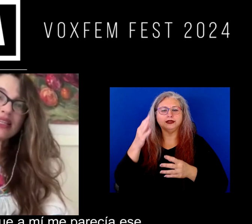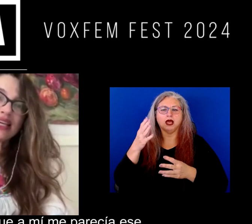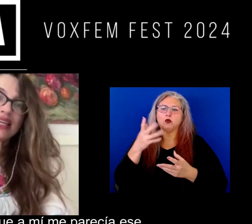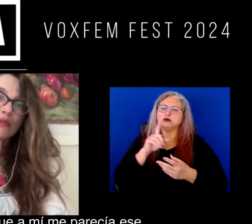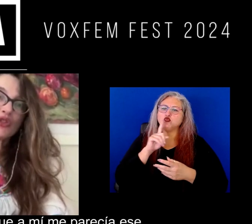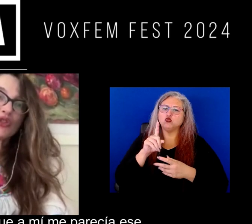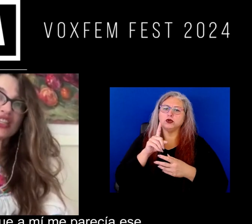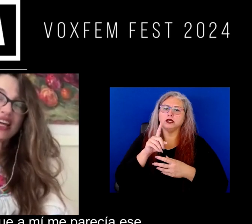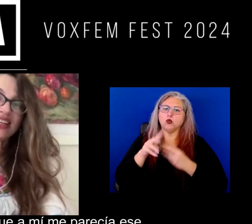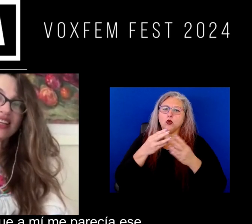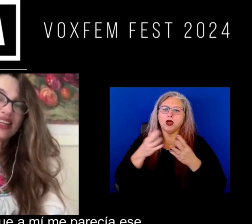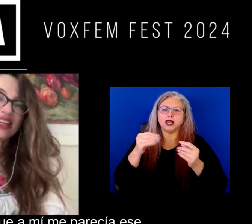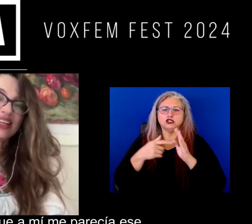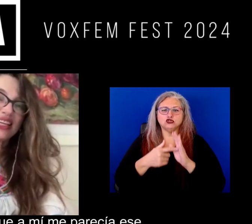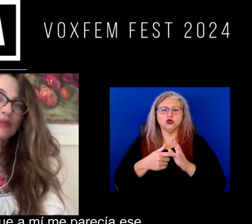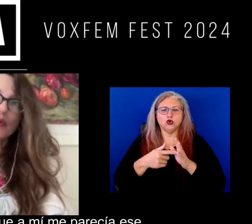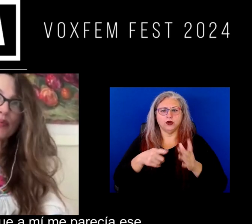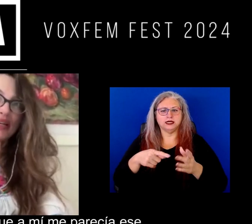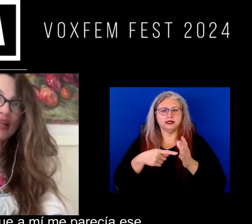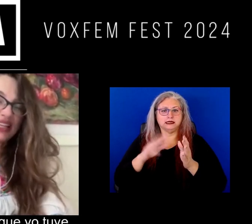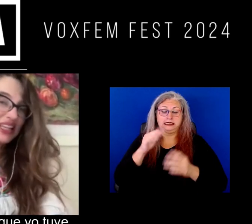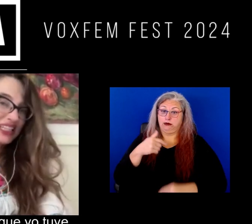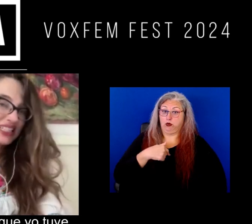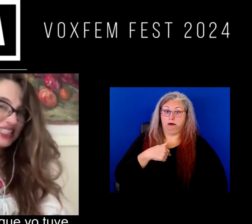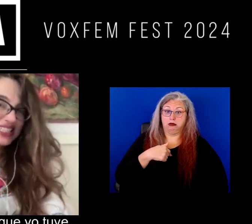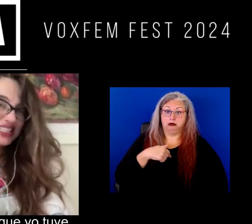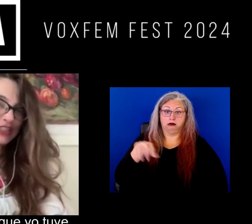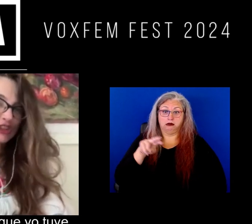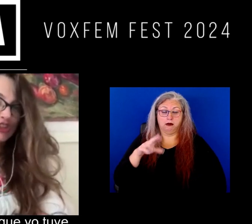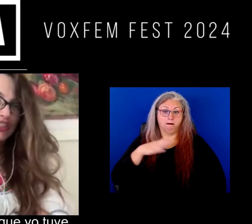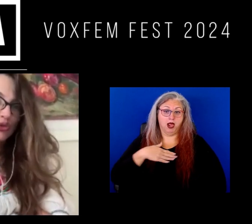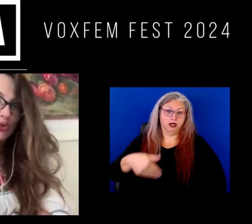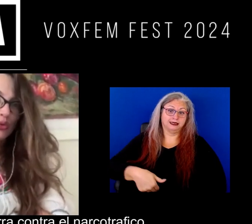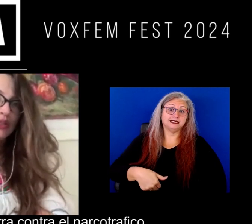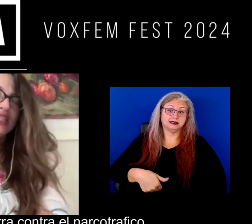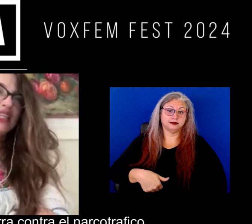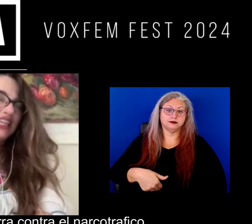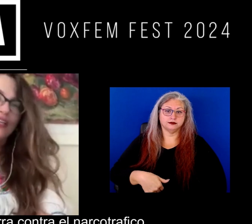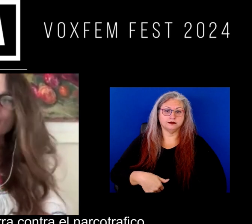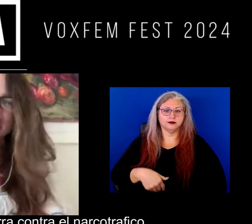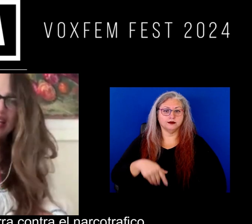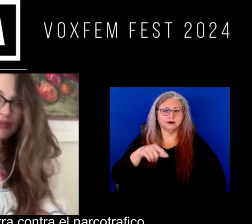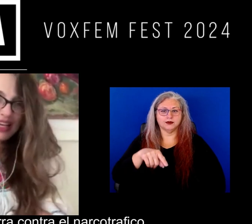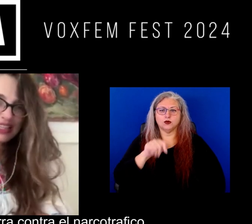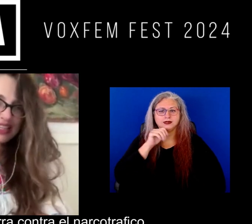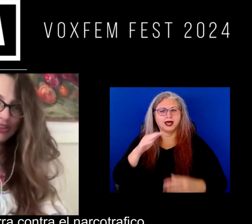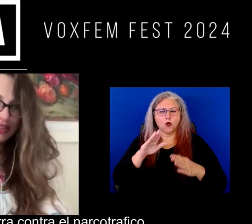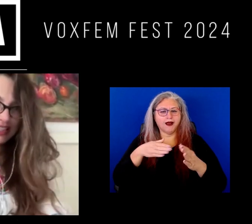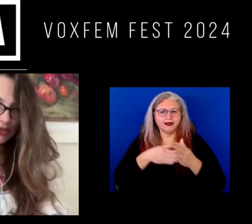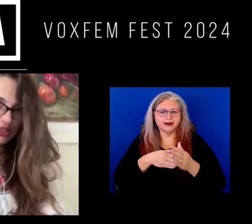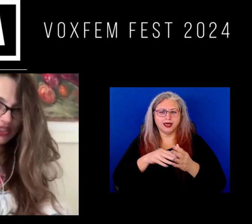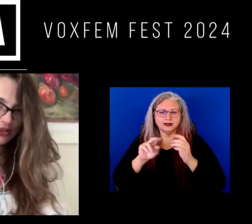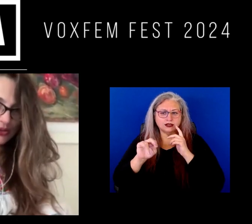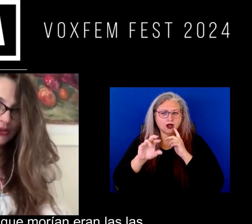más y a mostrar que a mí me parecía ese instinto que yo tuve que no era una guerra